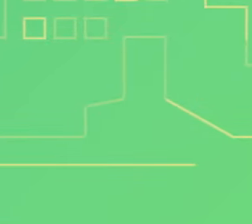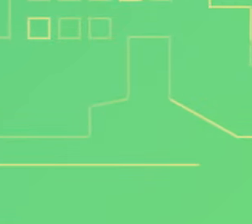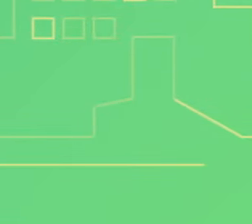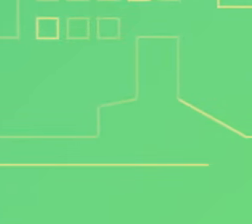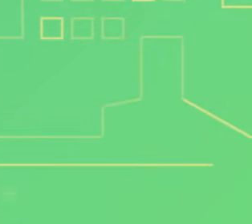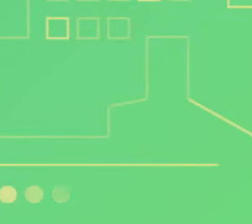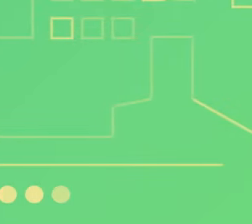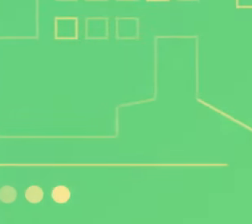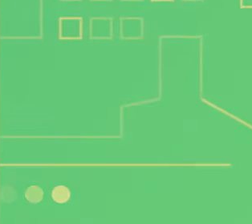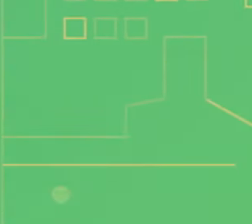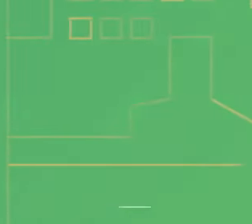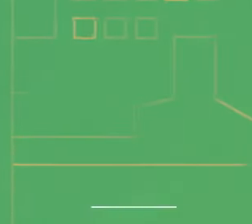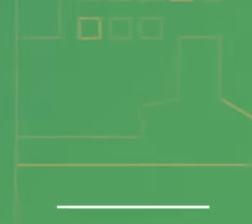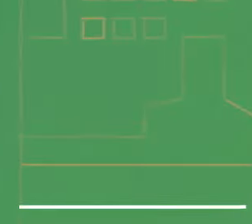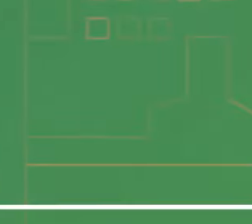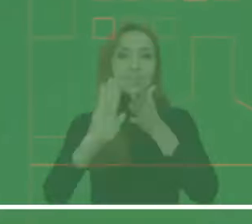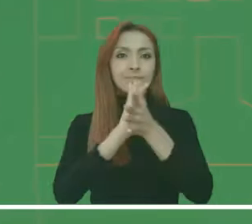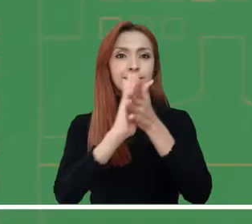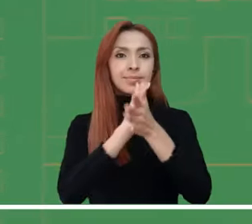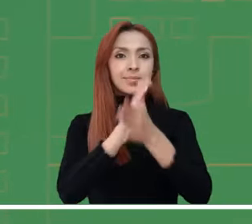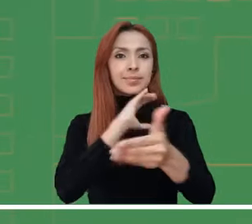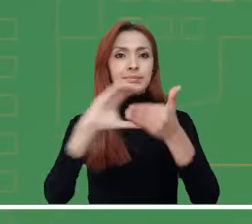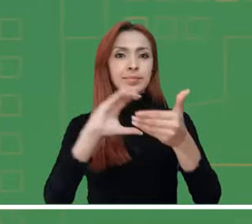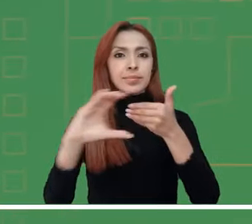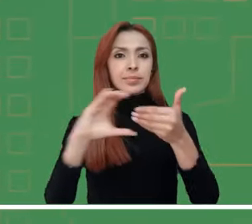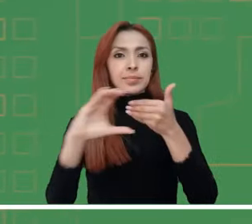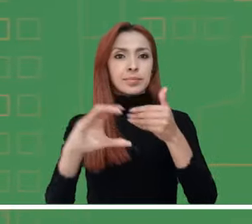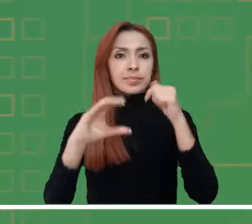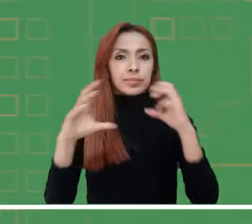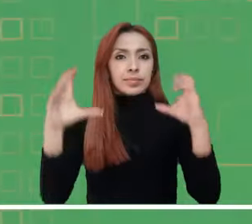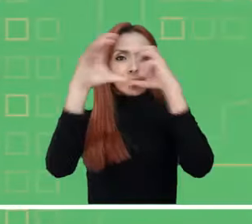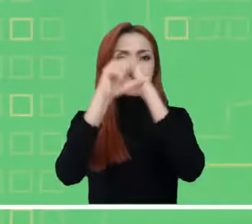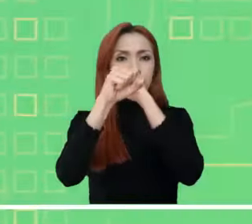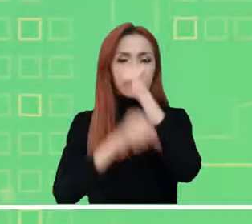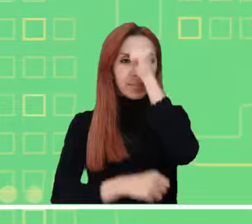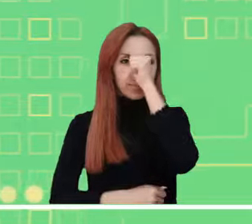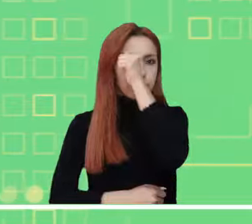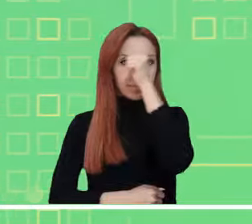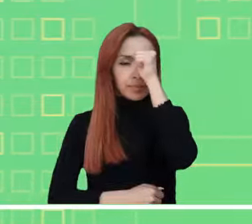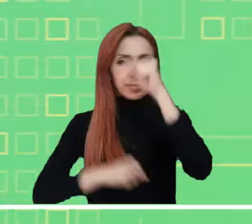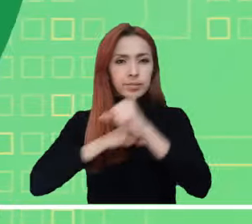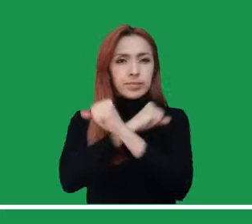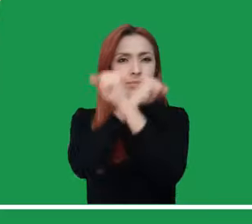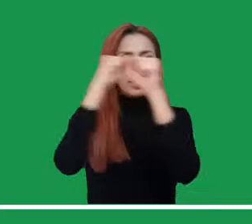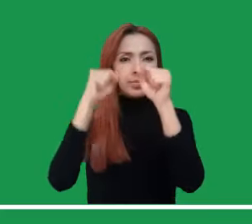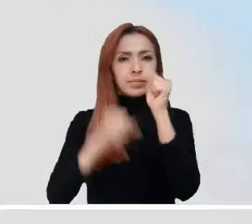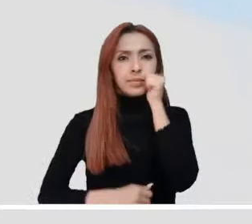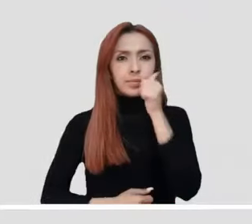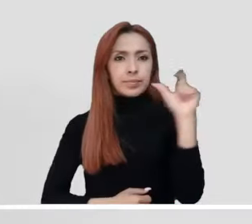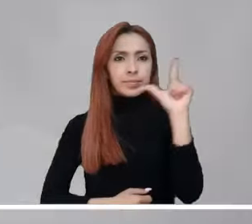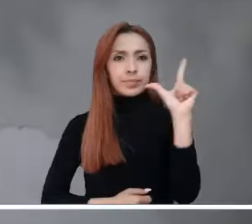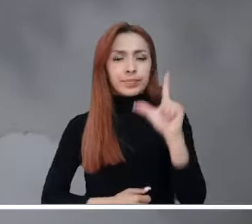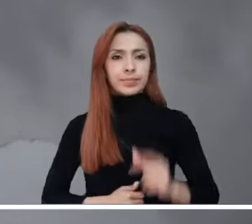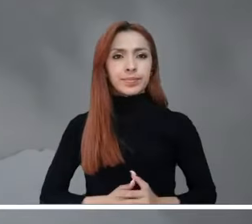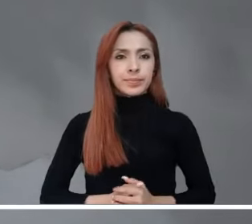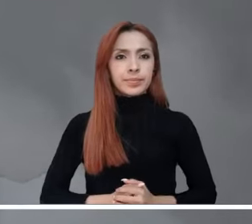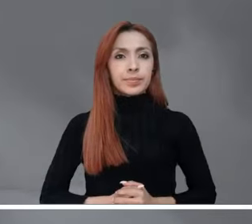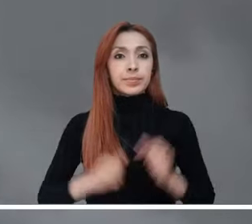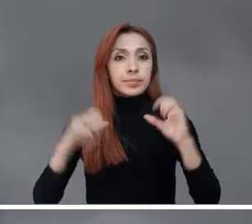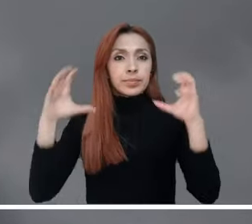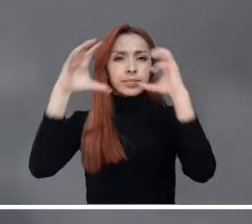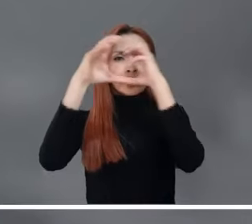Bienvenidos al pronóstico meteorológico de la noche del domingo y la madrugada del lunes. Una noche con